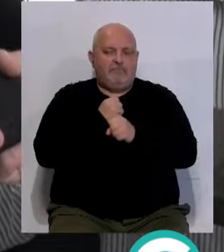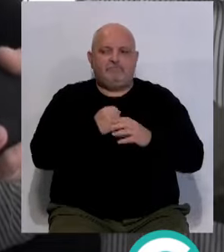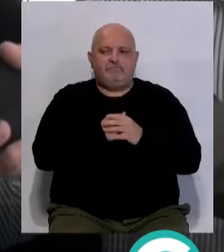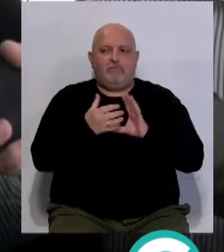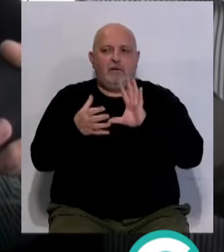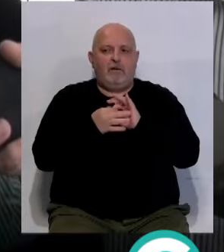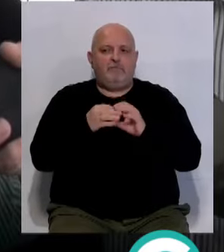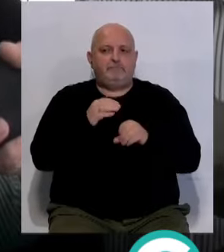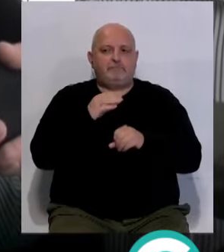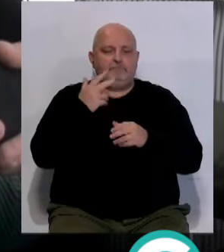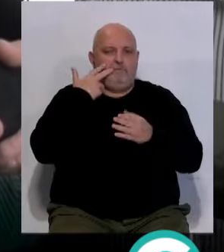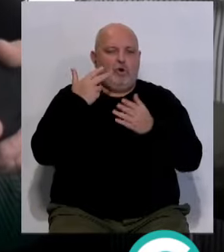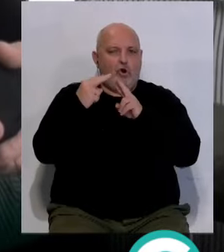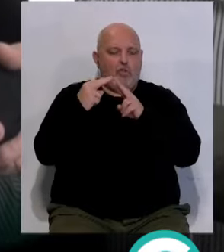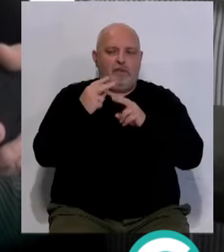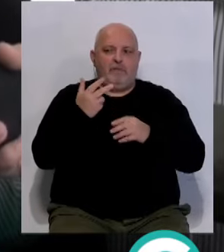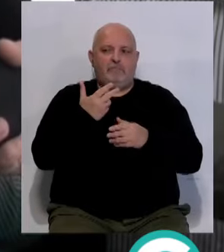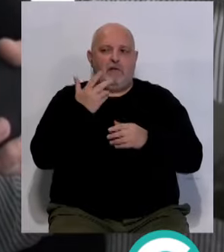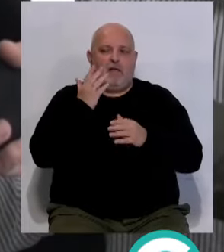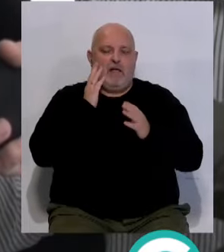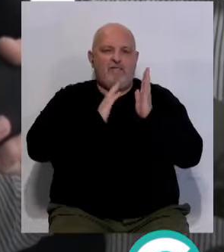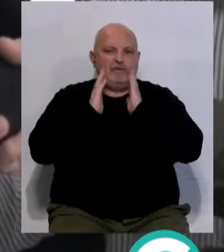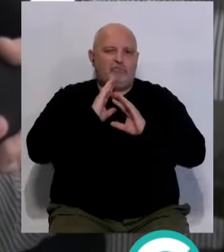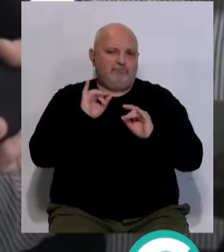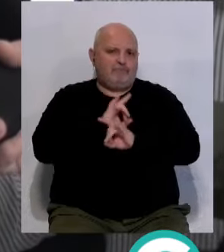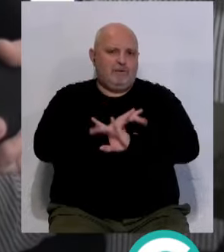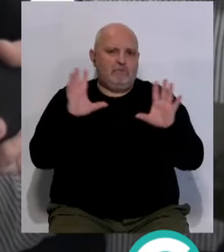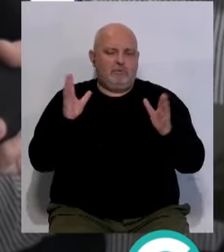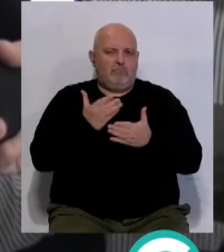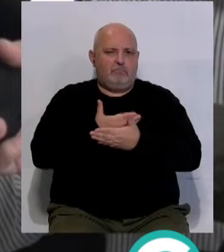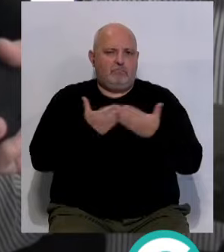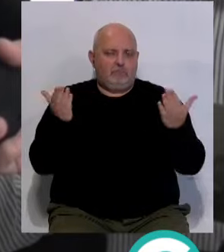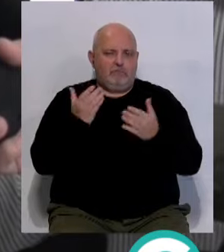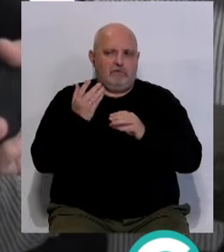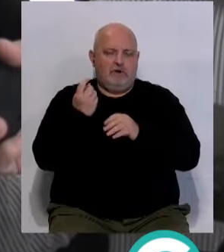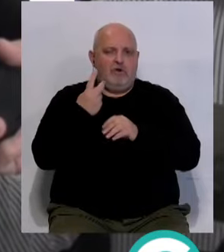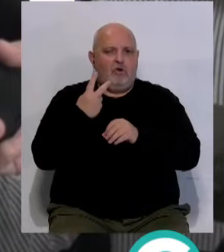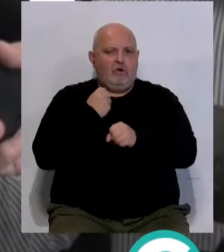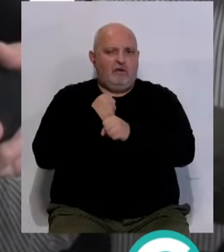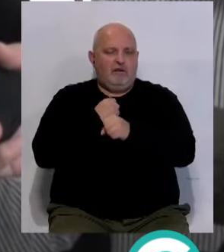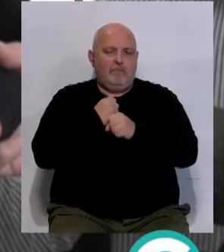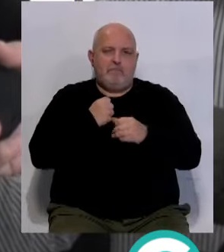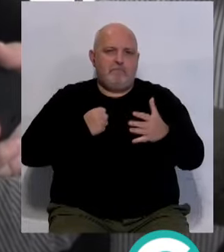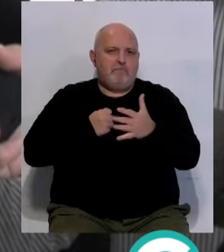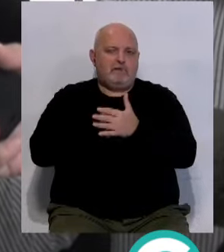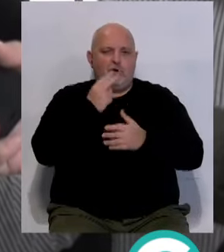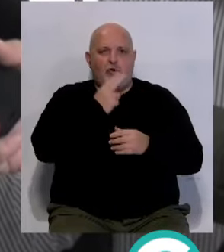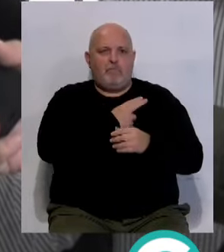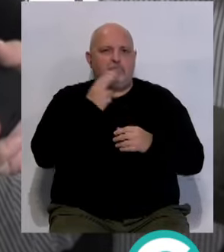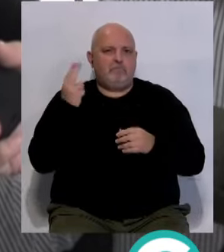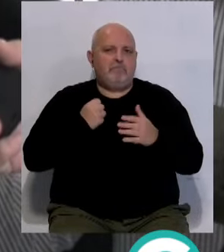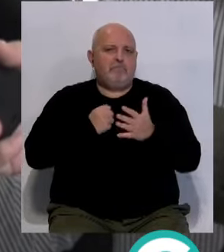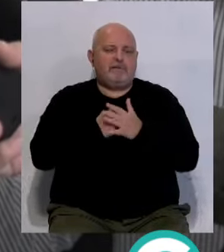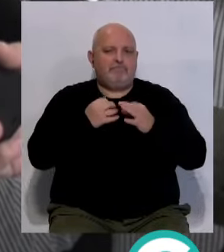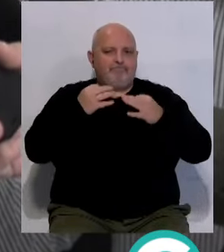une amistad, nos une afecto y estoy convencido de que vamos a trabajar juntos con el máximo compromiso, con la